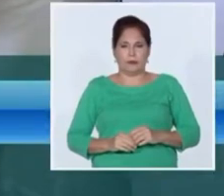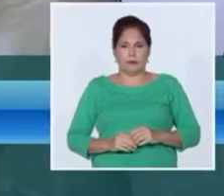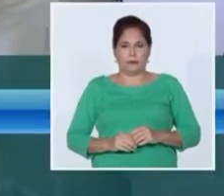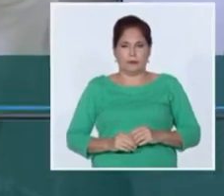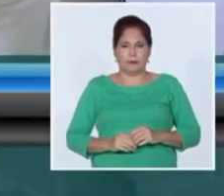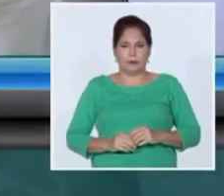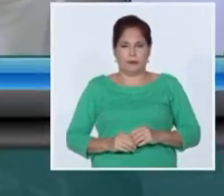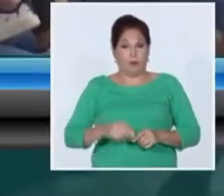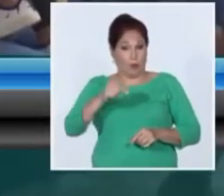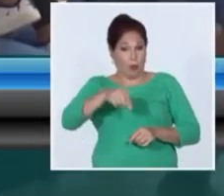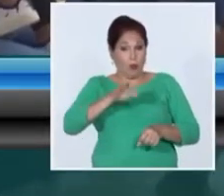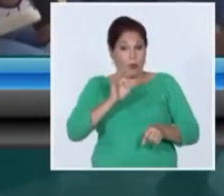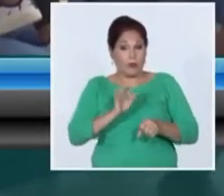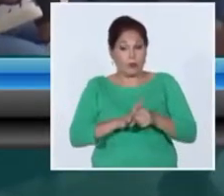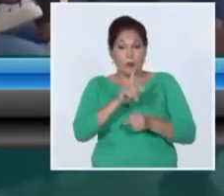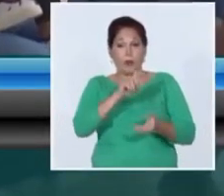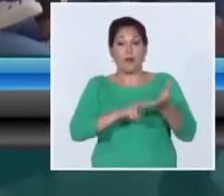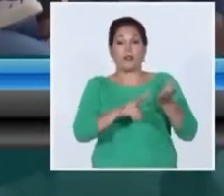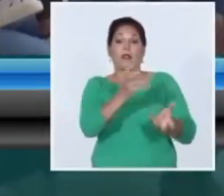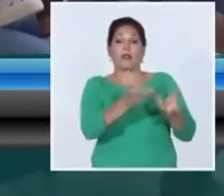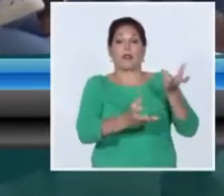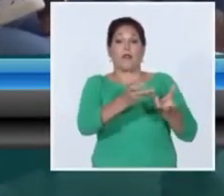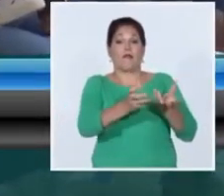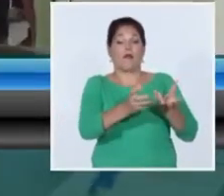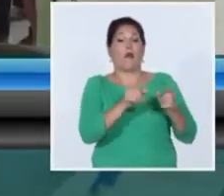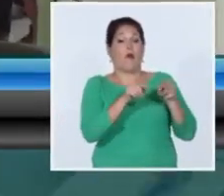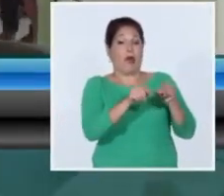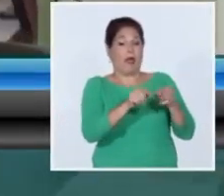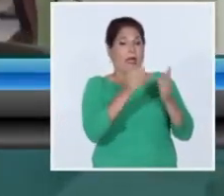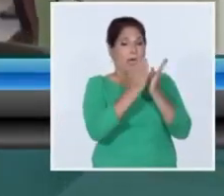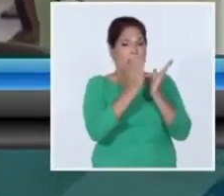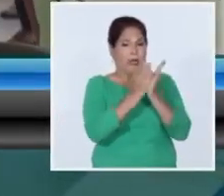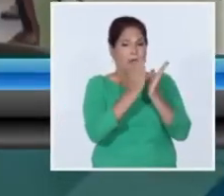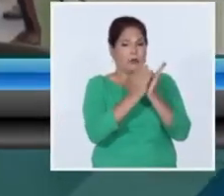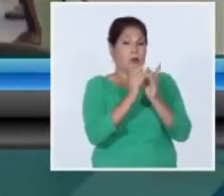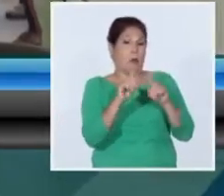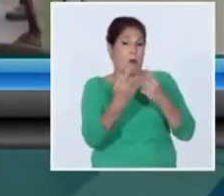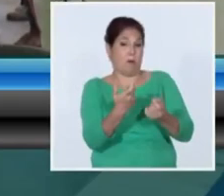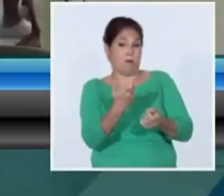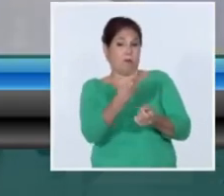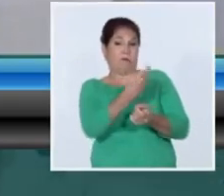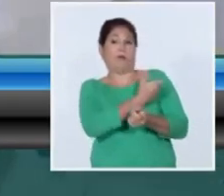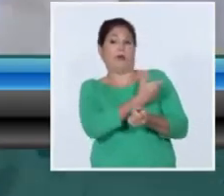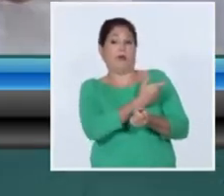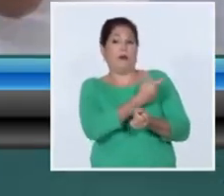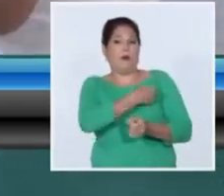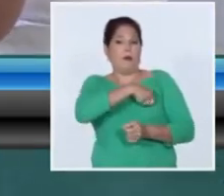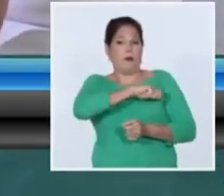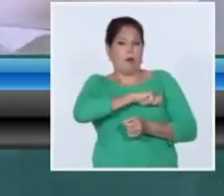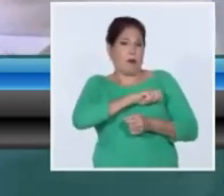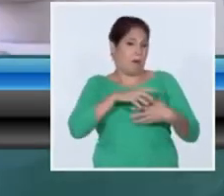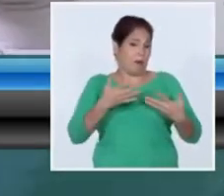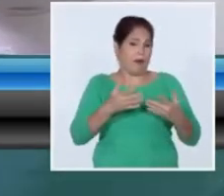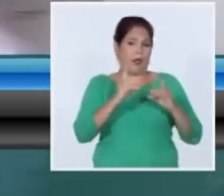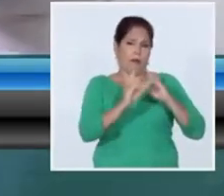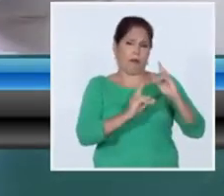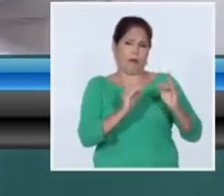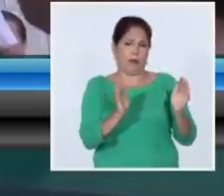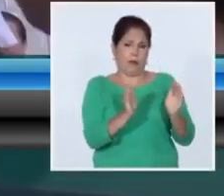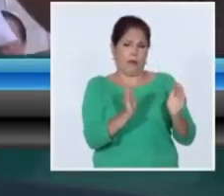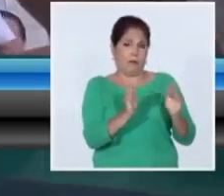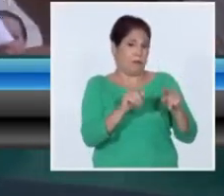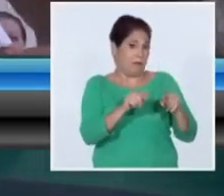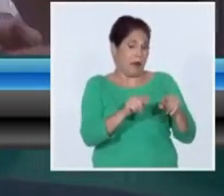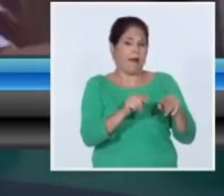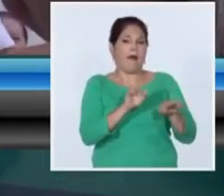hoy inició en Cienfuegos un estudio de intervención de la vacuna antineumocóxica en población pediátrica la primera etapa concibe la